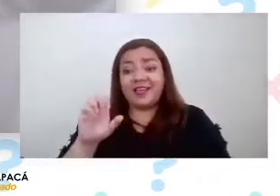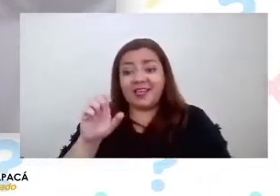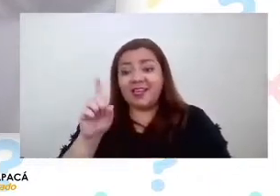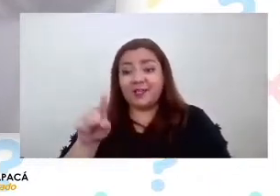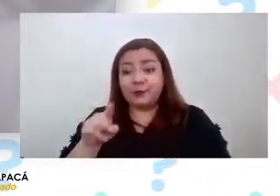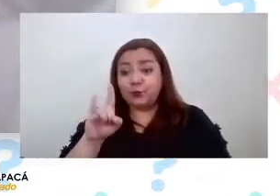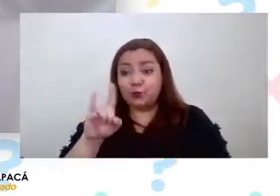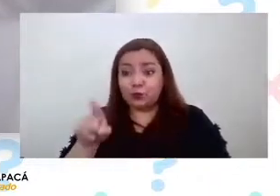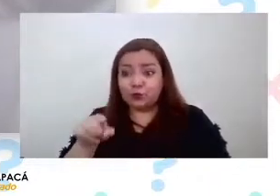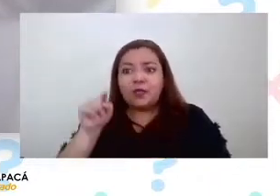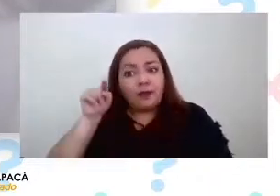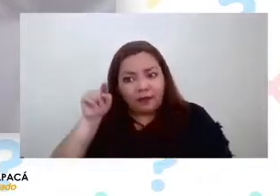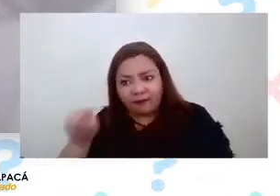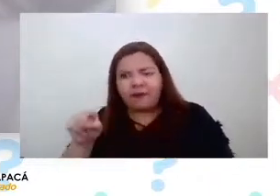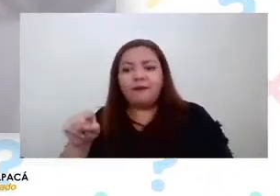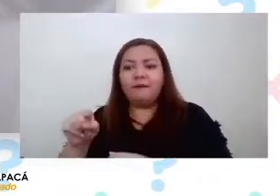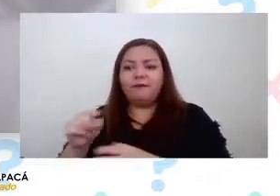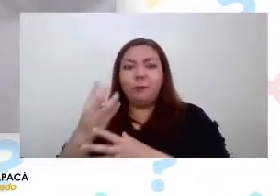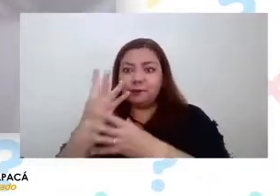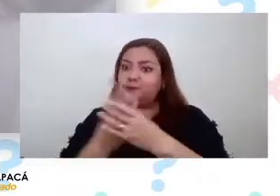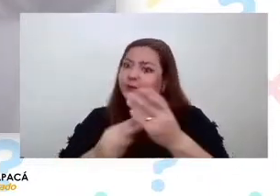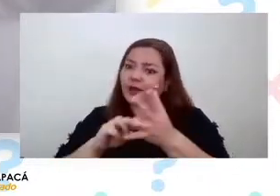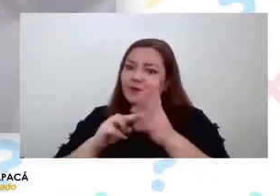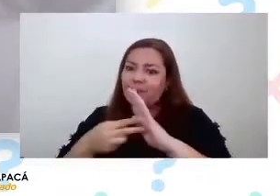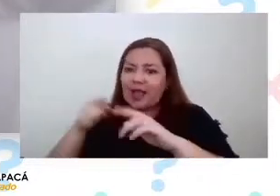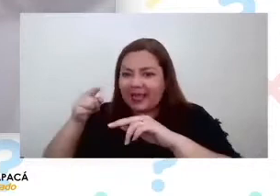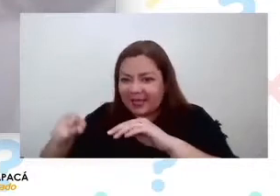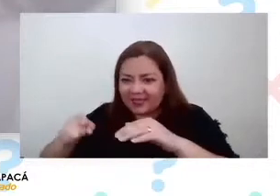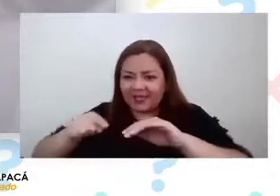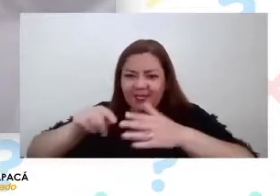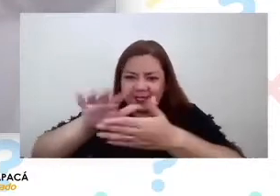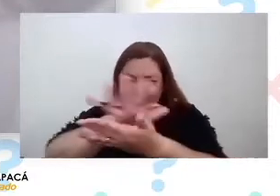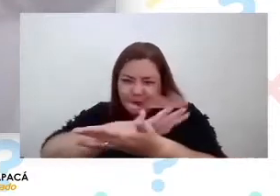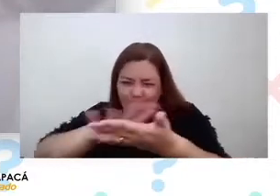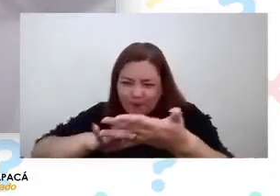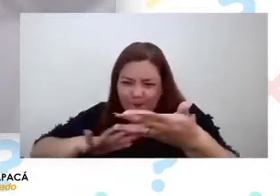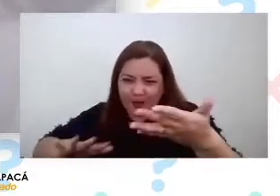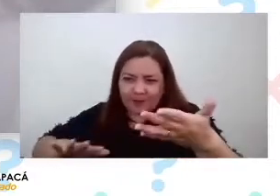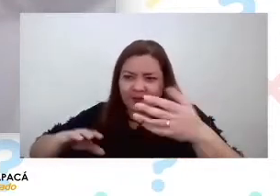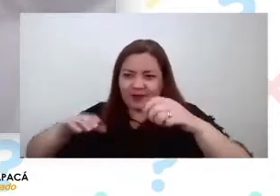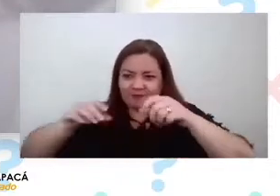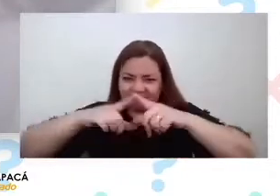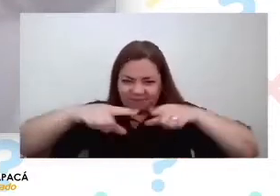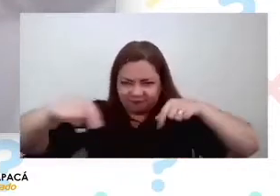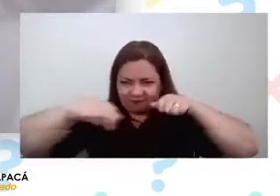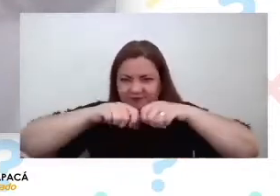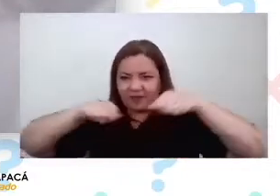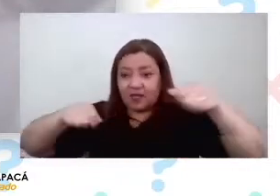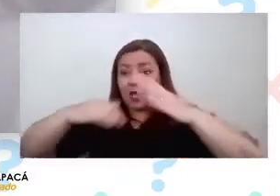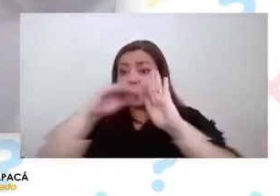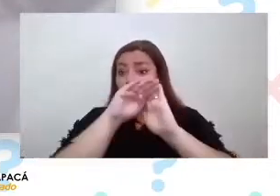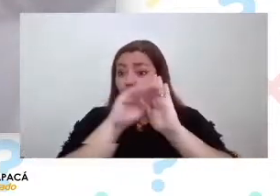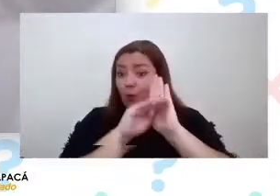solucionó ese problema porque él hizo un mapa en Argus en un programa